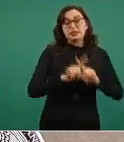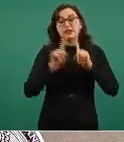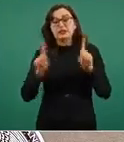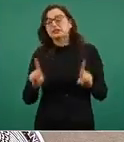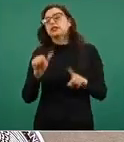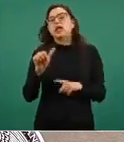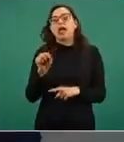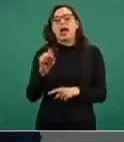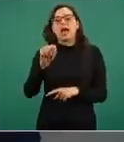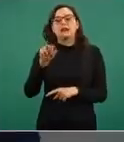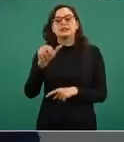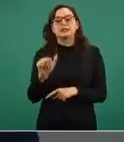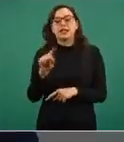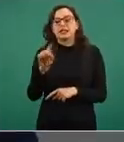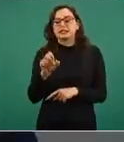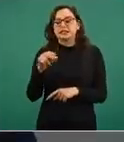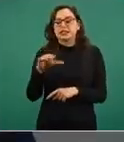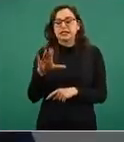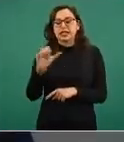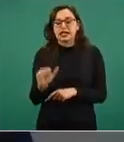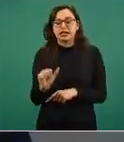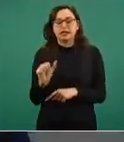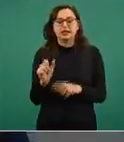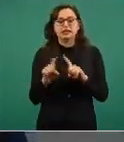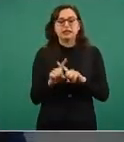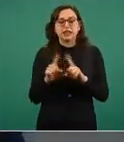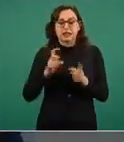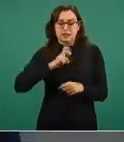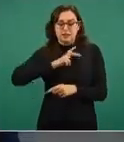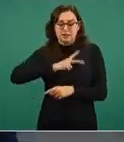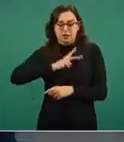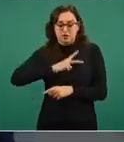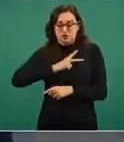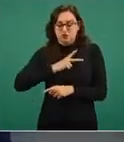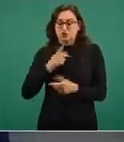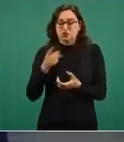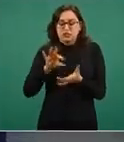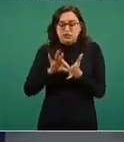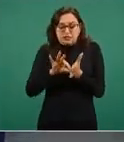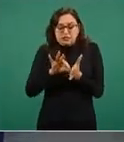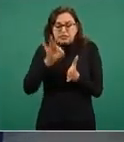en un virus diferente que es inactivado. Con ello lo que quiero destacar.